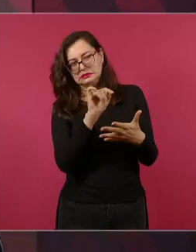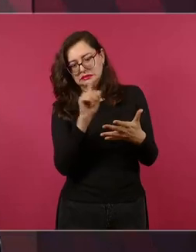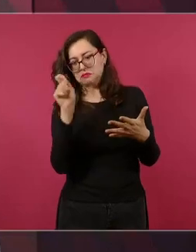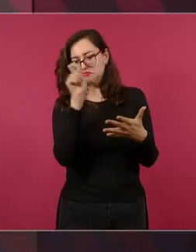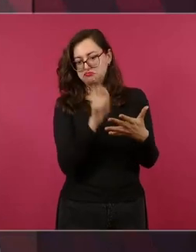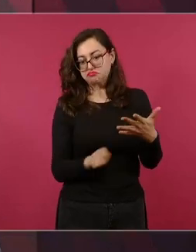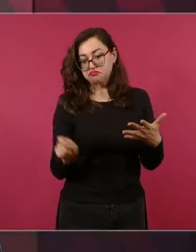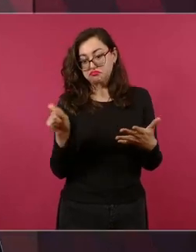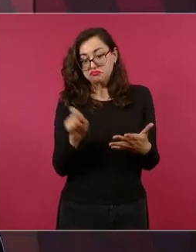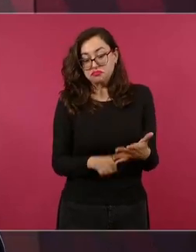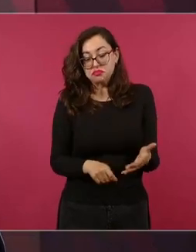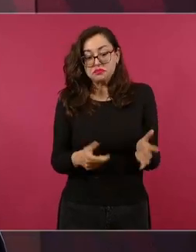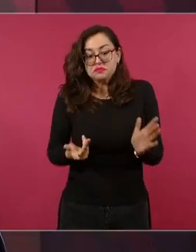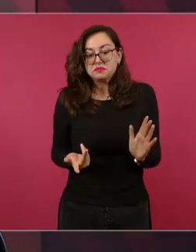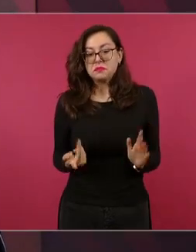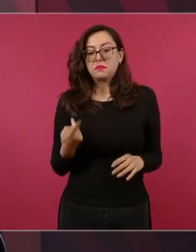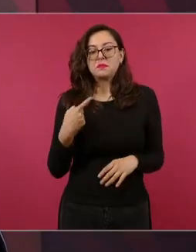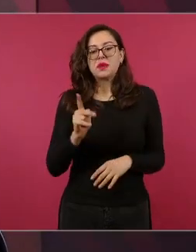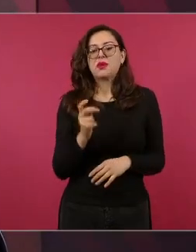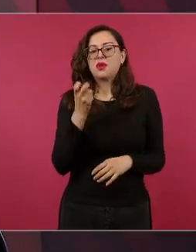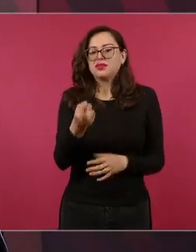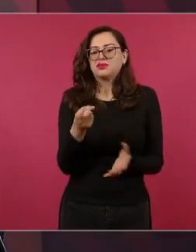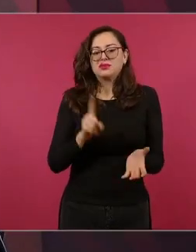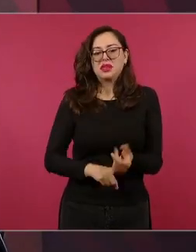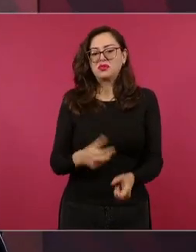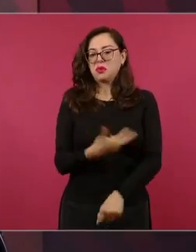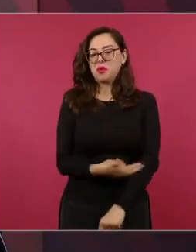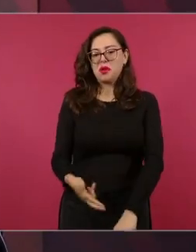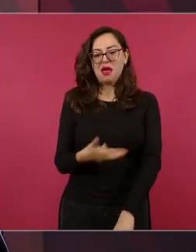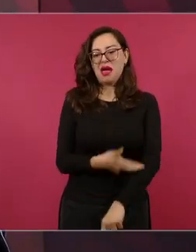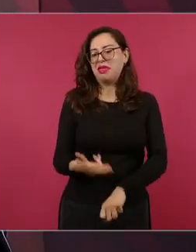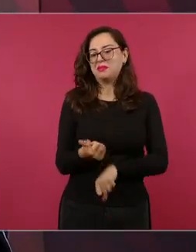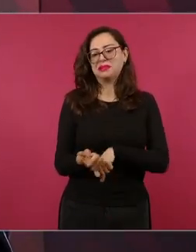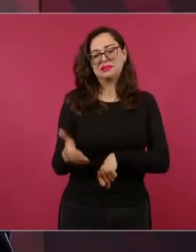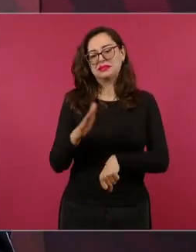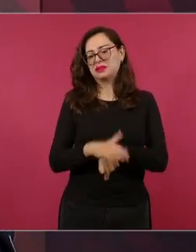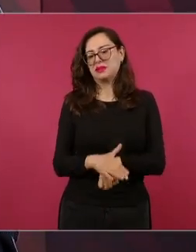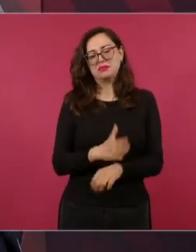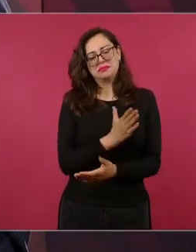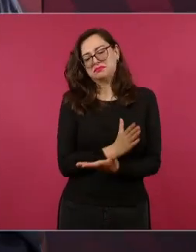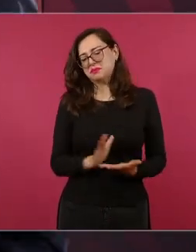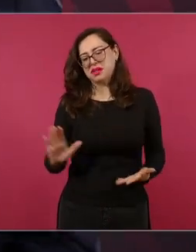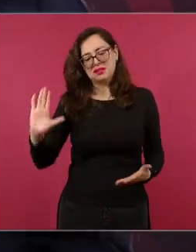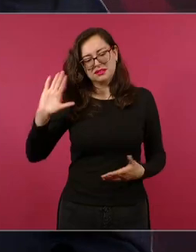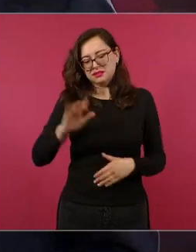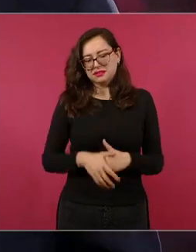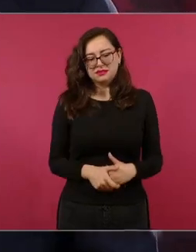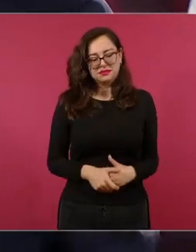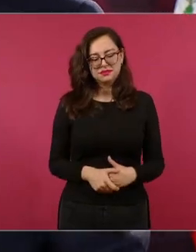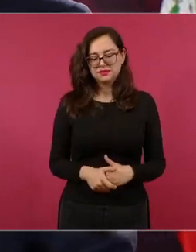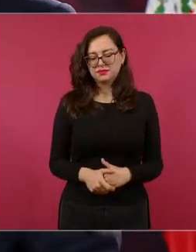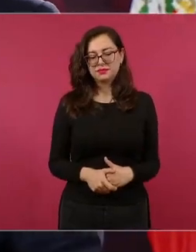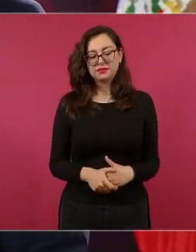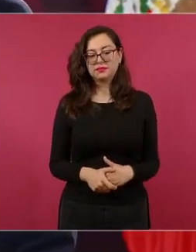pero esos son asuntos de procedimiento que sí se resuelven en el caso de los